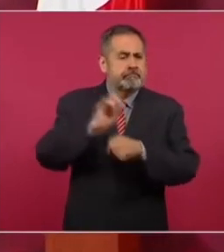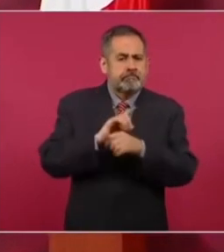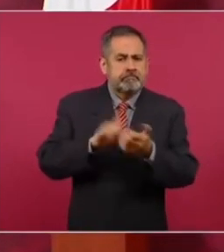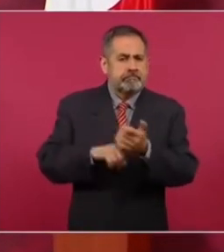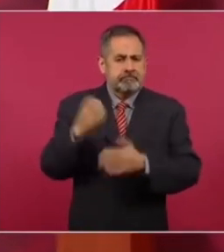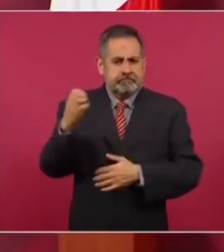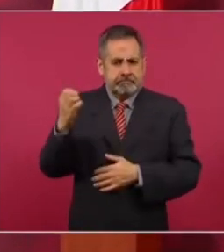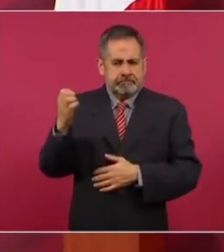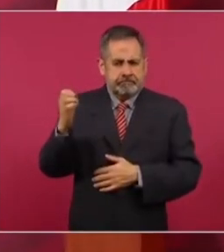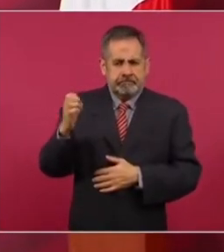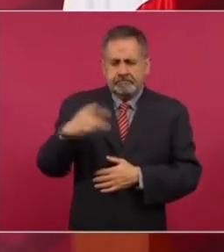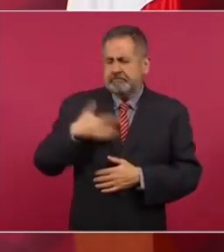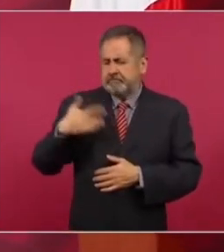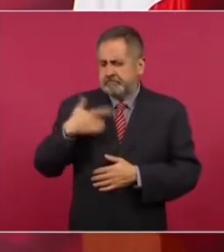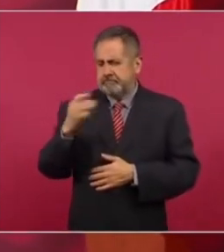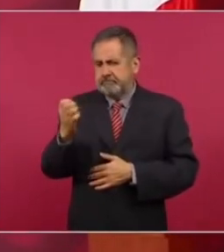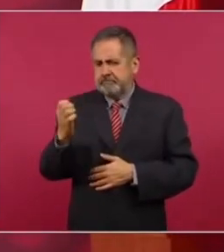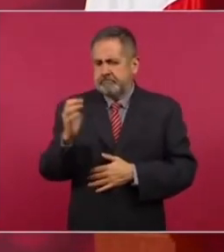enero